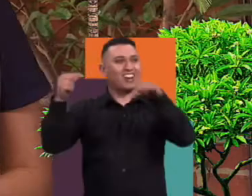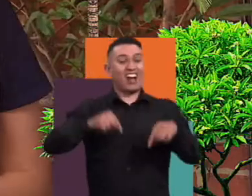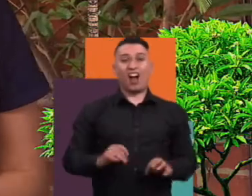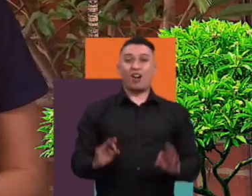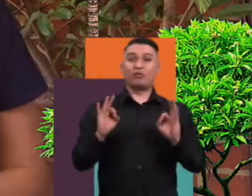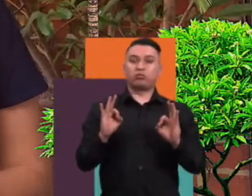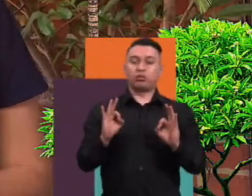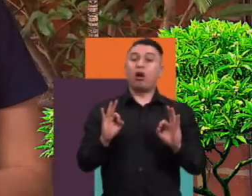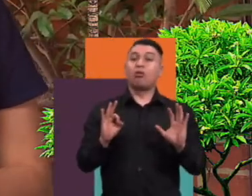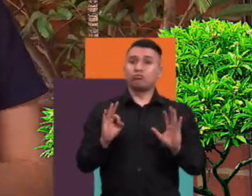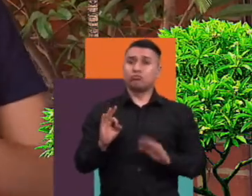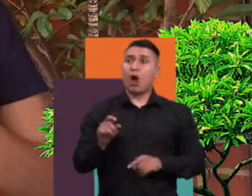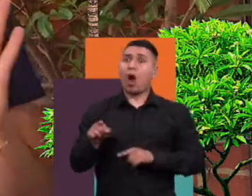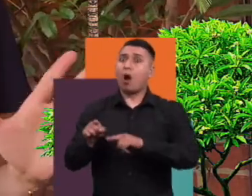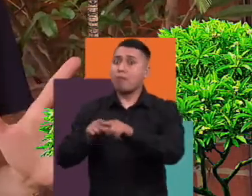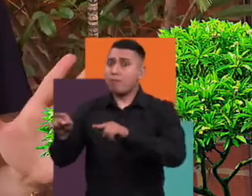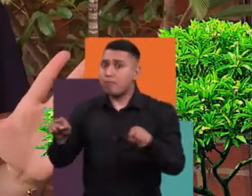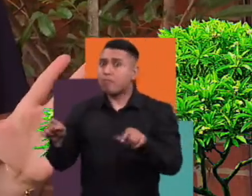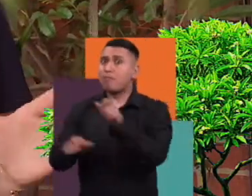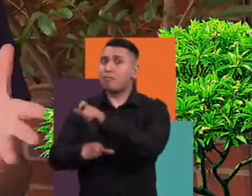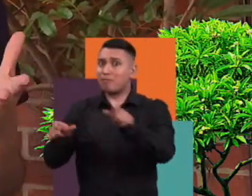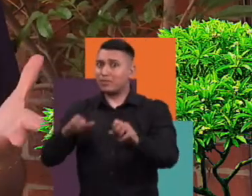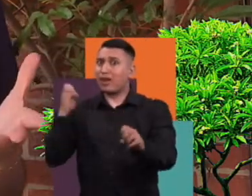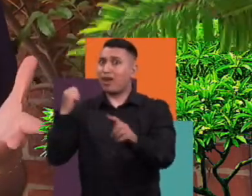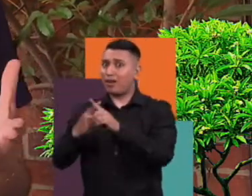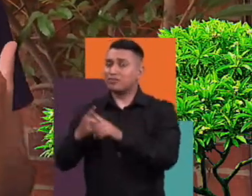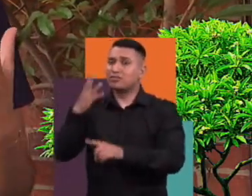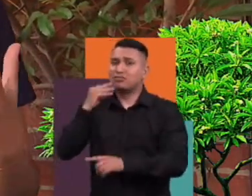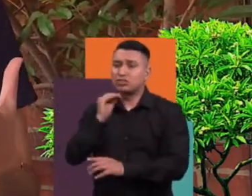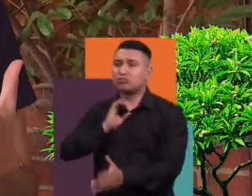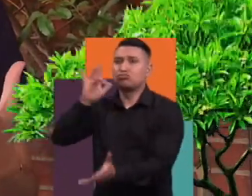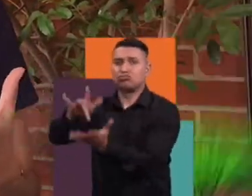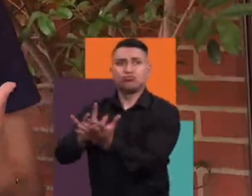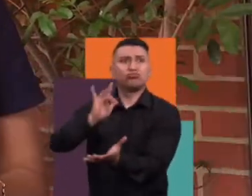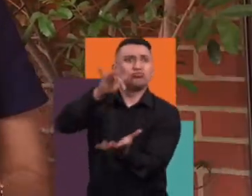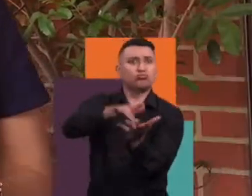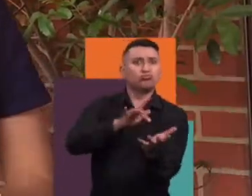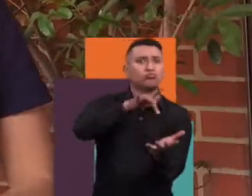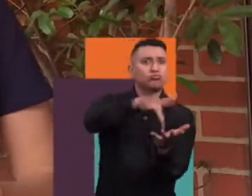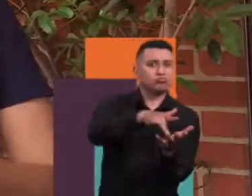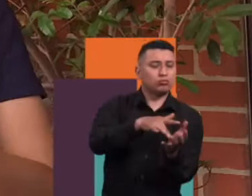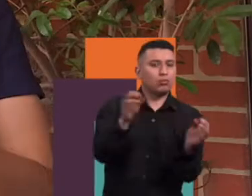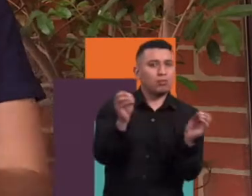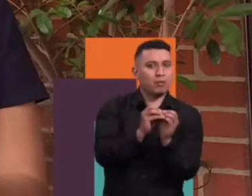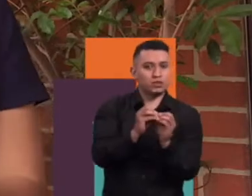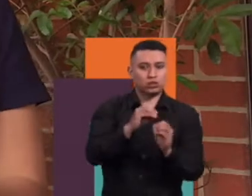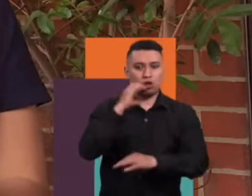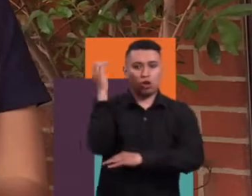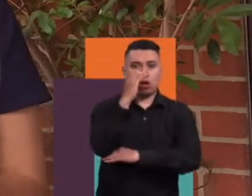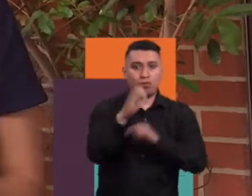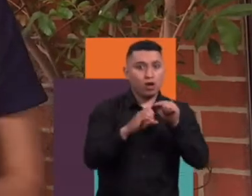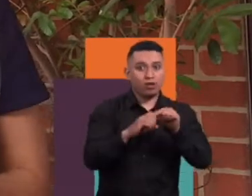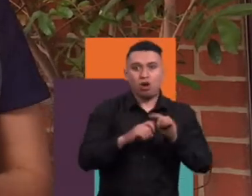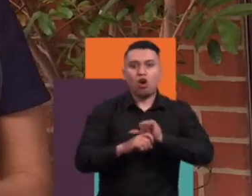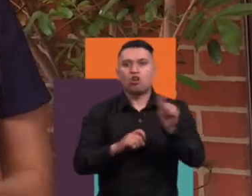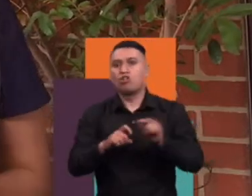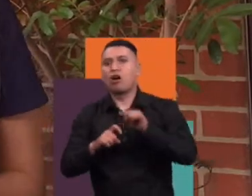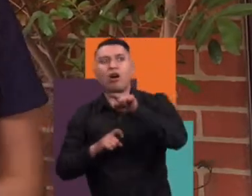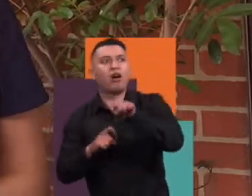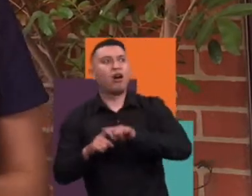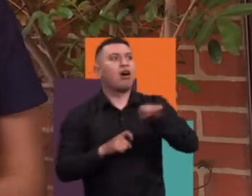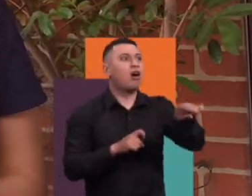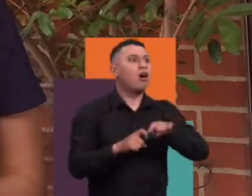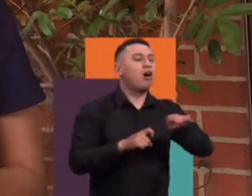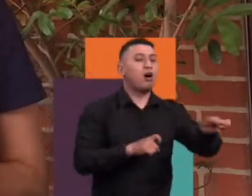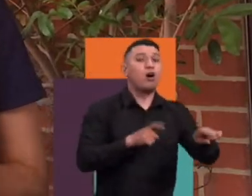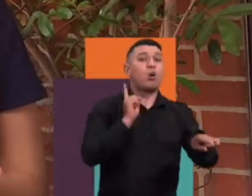está muy presente en la historia de cualquier explorador y hace parte de esa atracción por traspasar nuestras propias fronteras y también hacerle